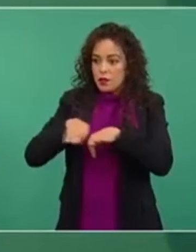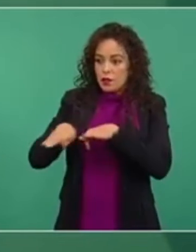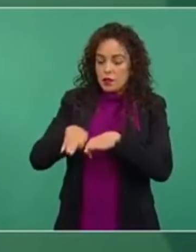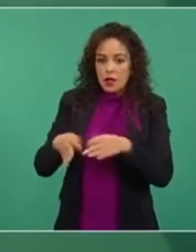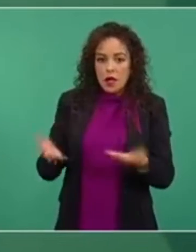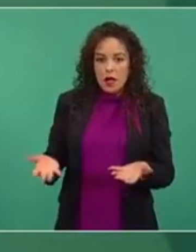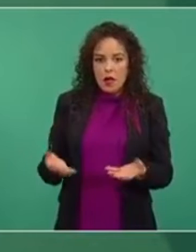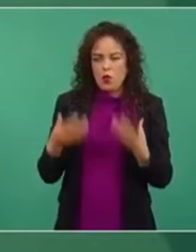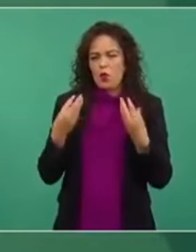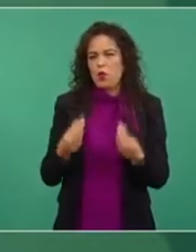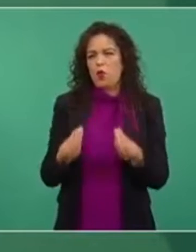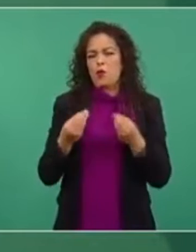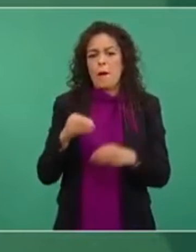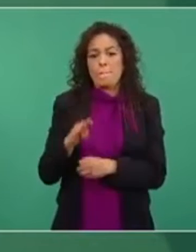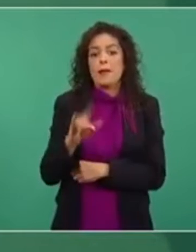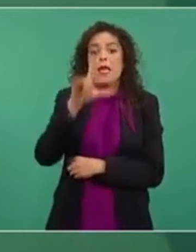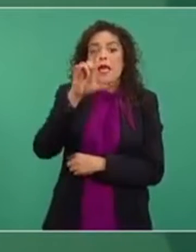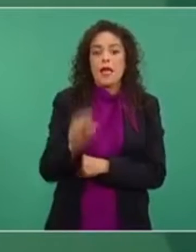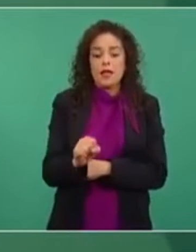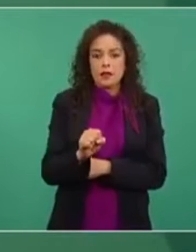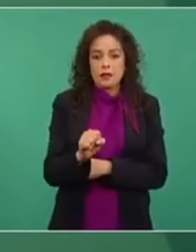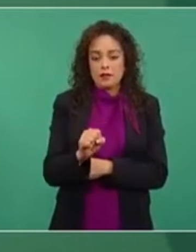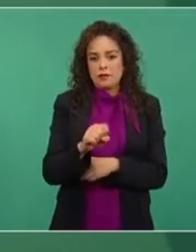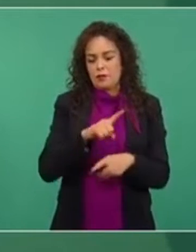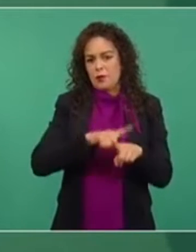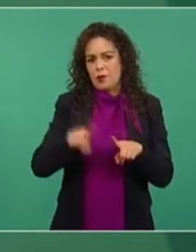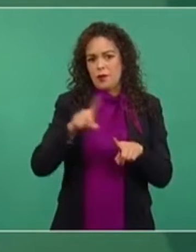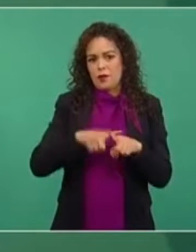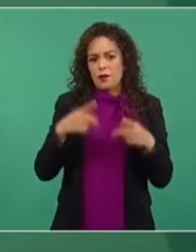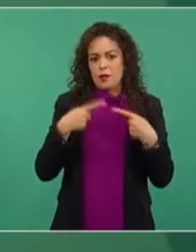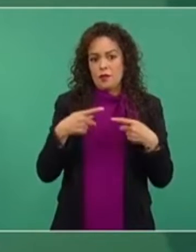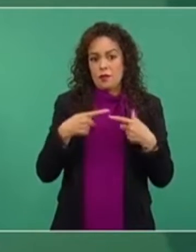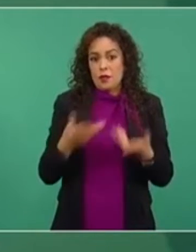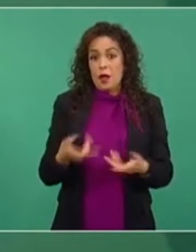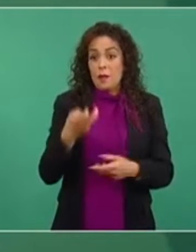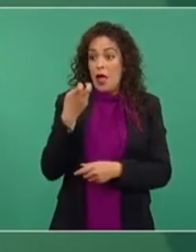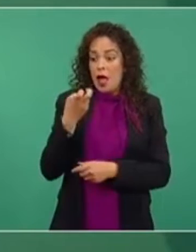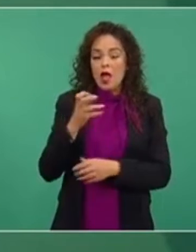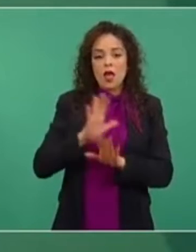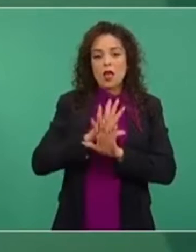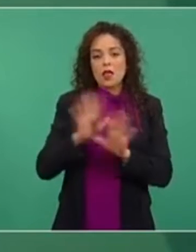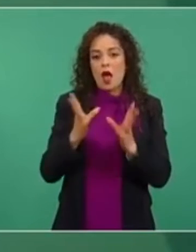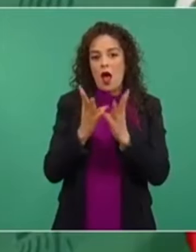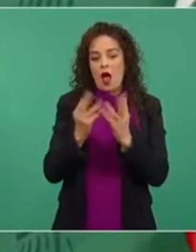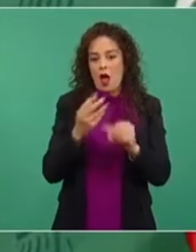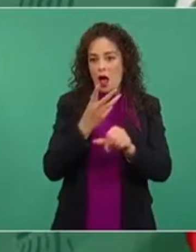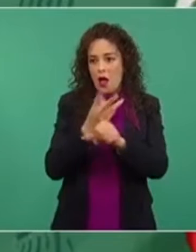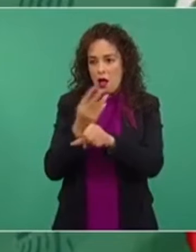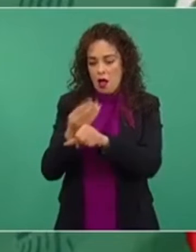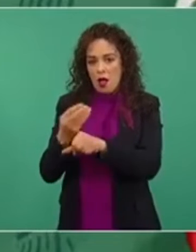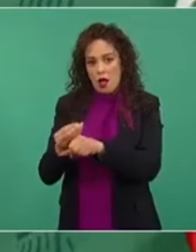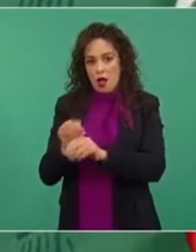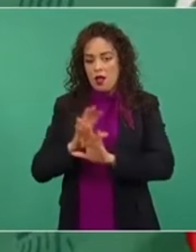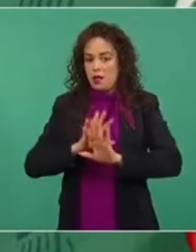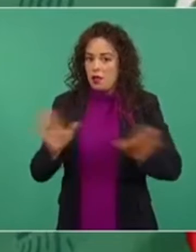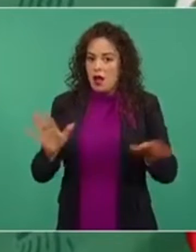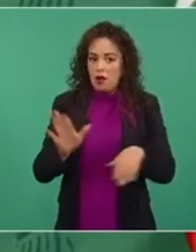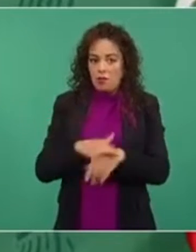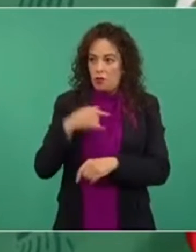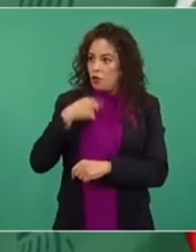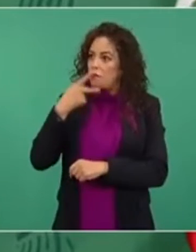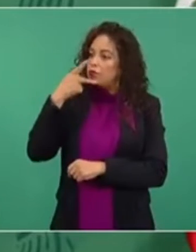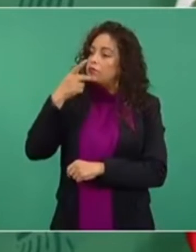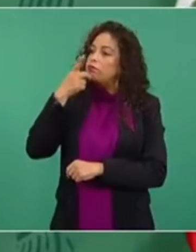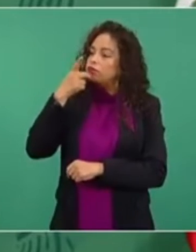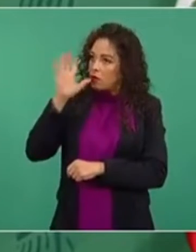Eso afortunadamente ya se resolvió, porque di la instrucción